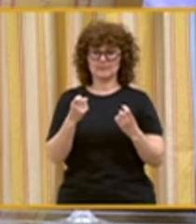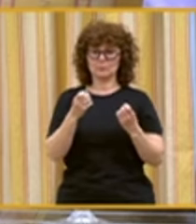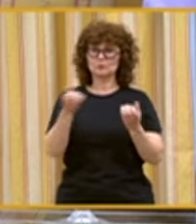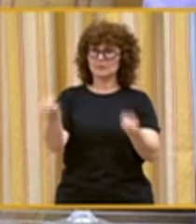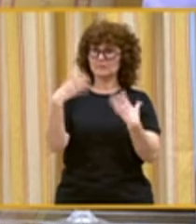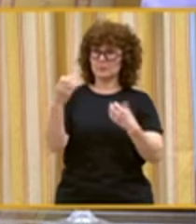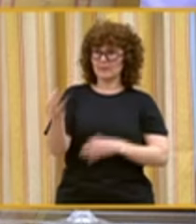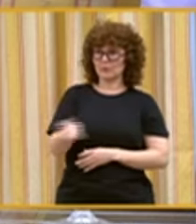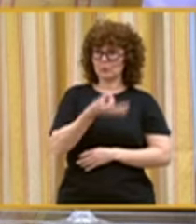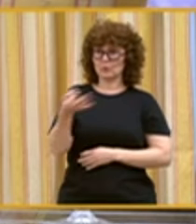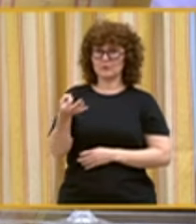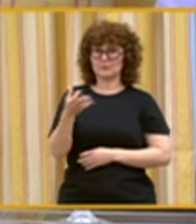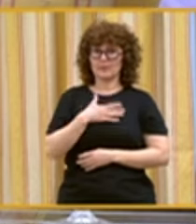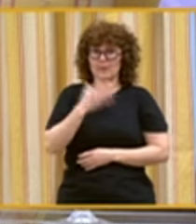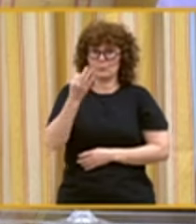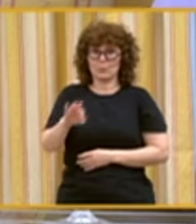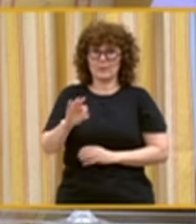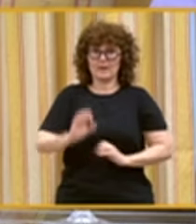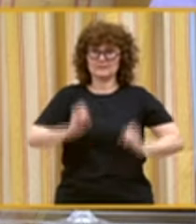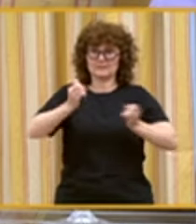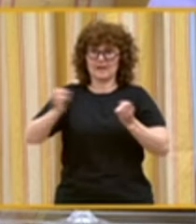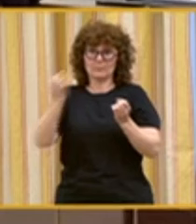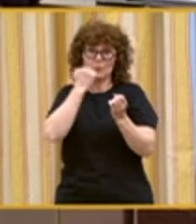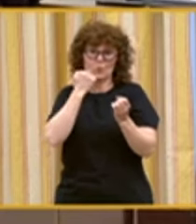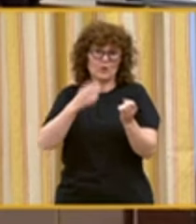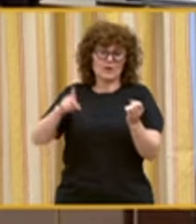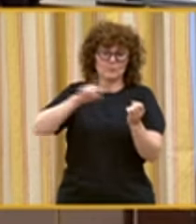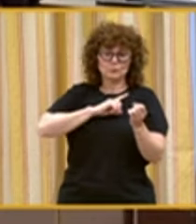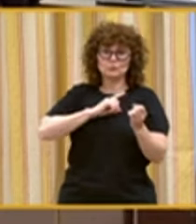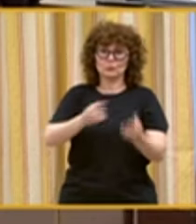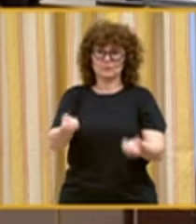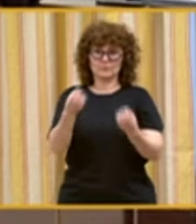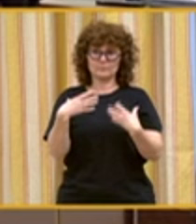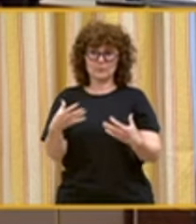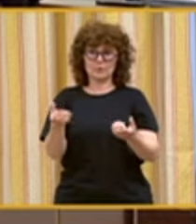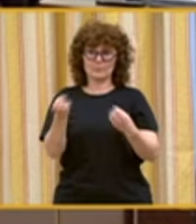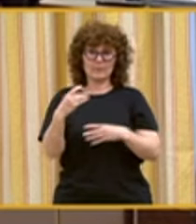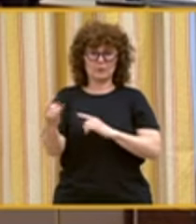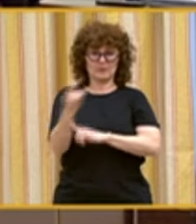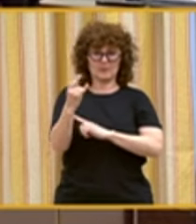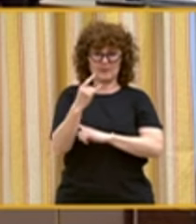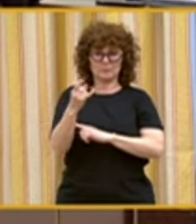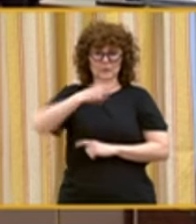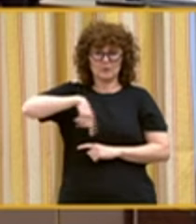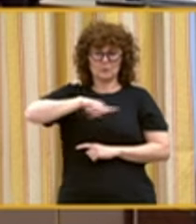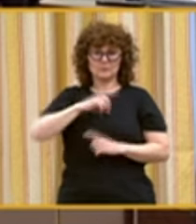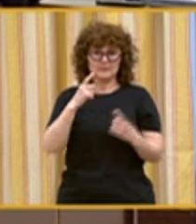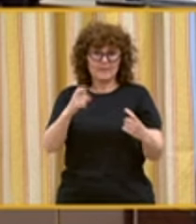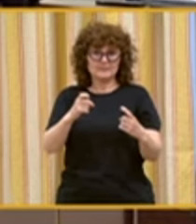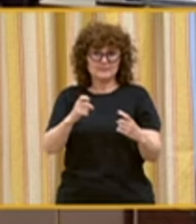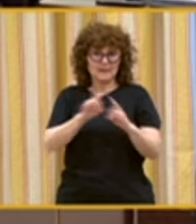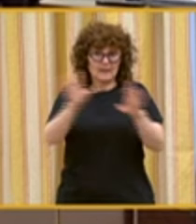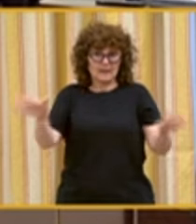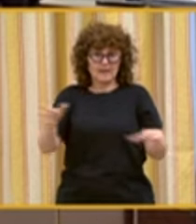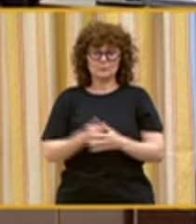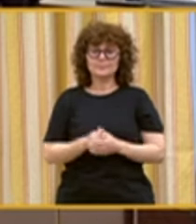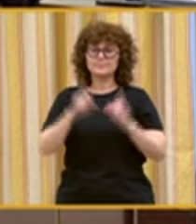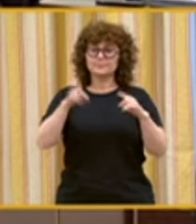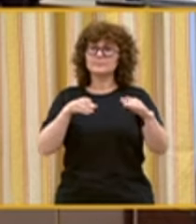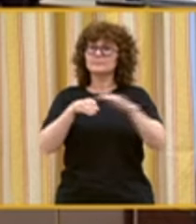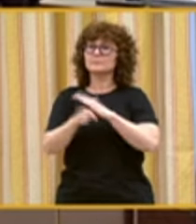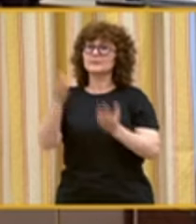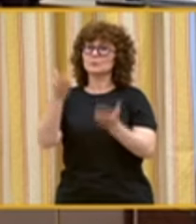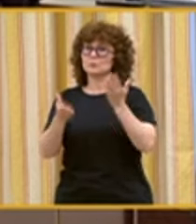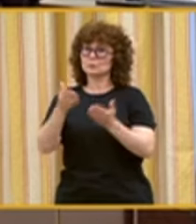correcta para estar a salvo de abuso e información engañosa. Acceso a la justicia.